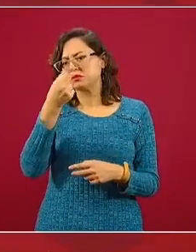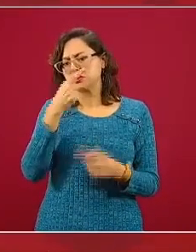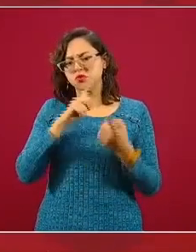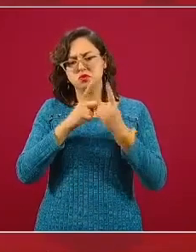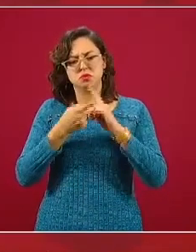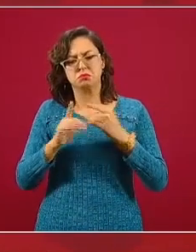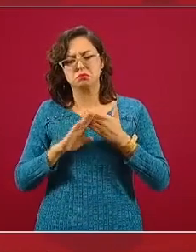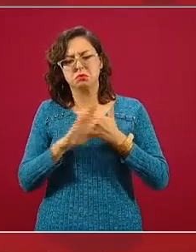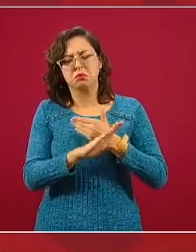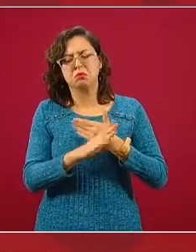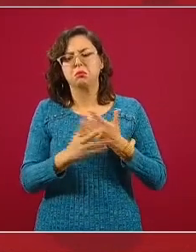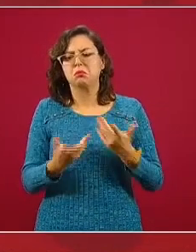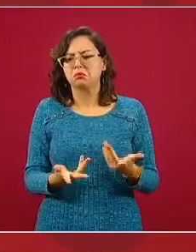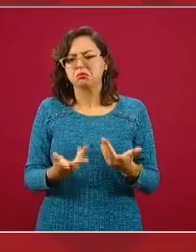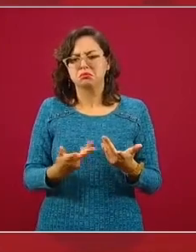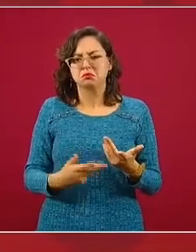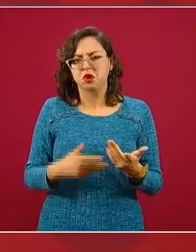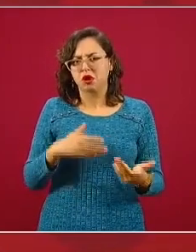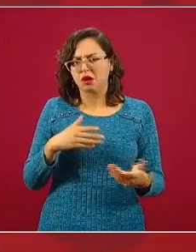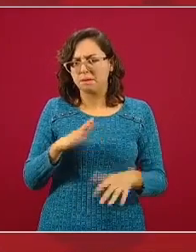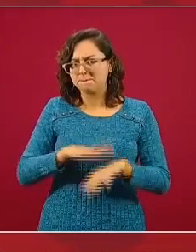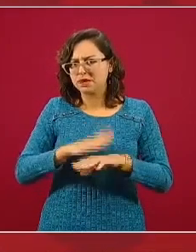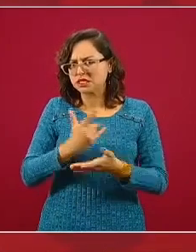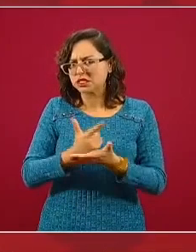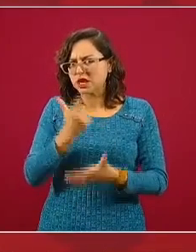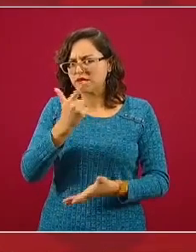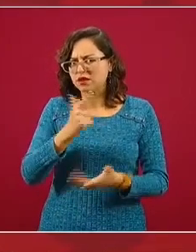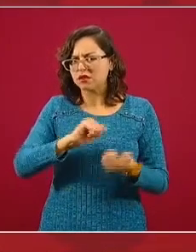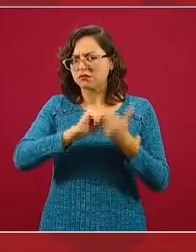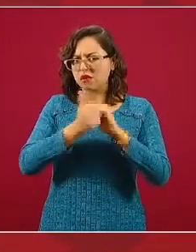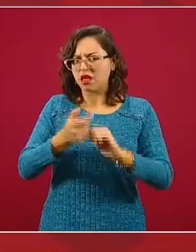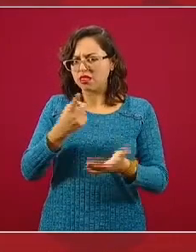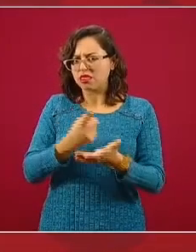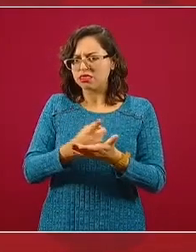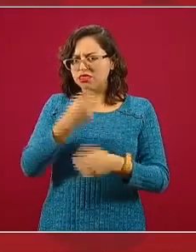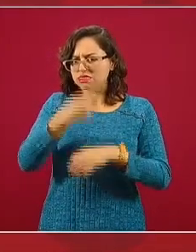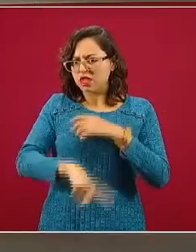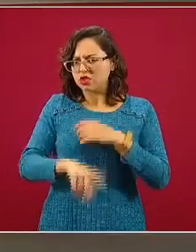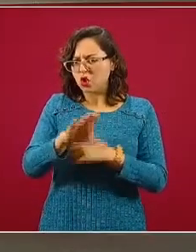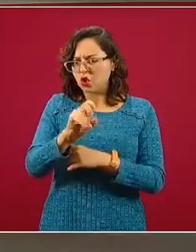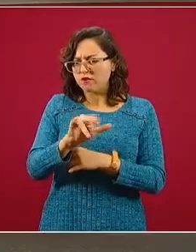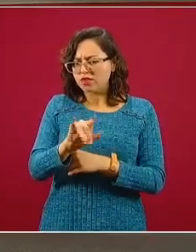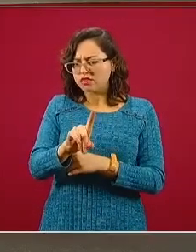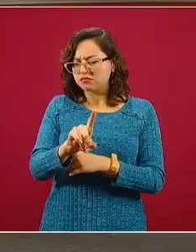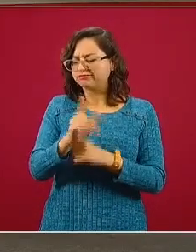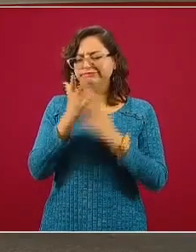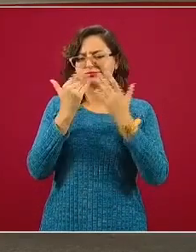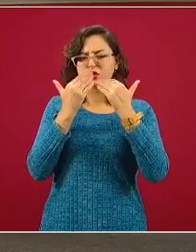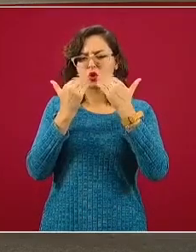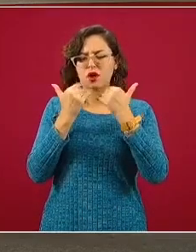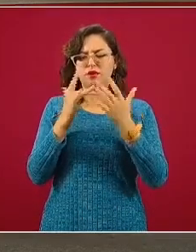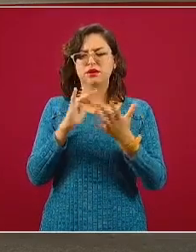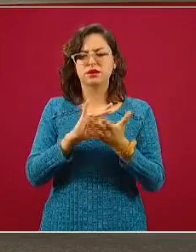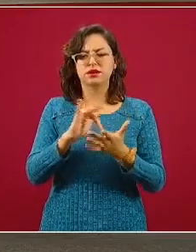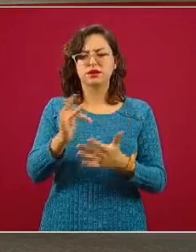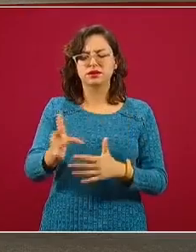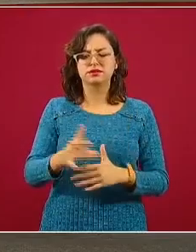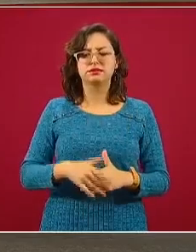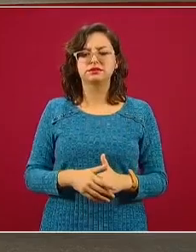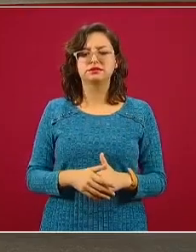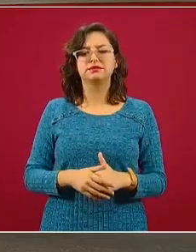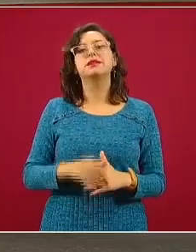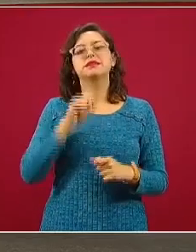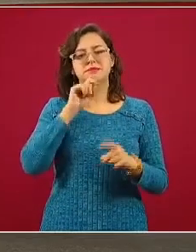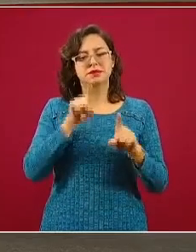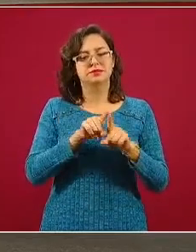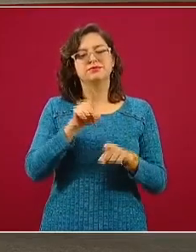modifican negativamente el riesgo de COVID o de COVID grave. Muchas gracias, Marcela, y gracias por sus palabras